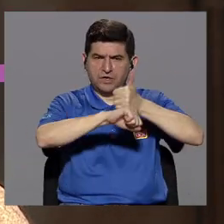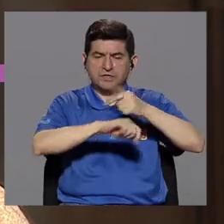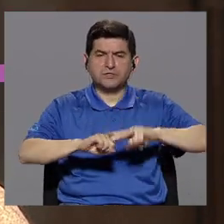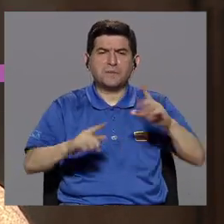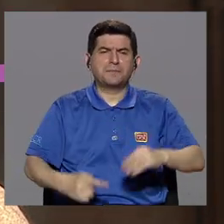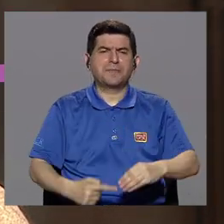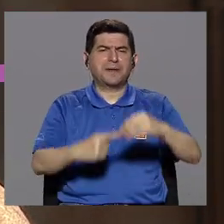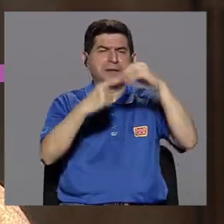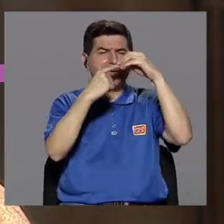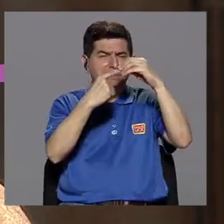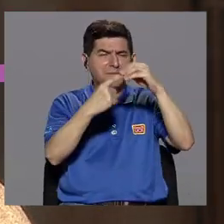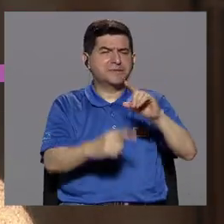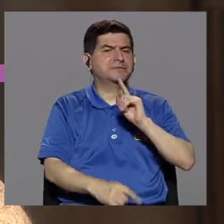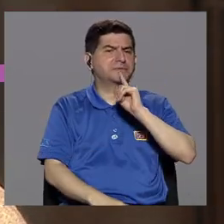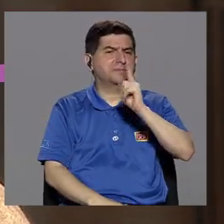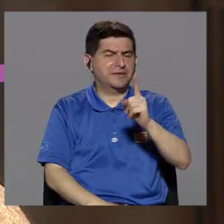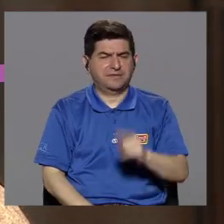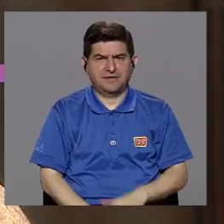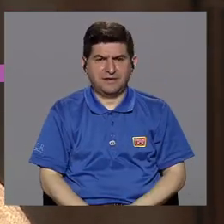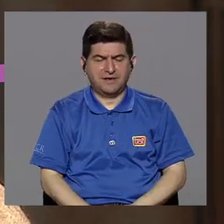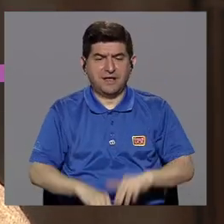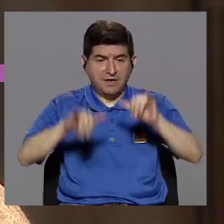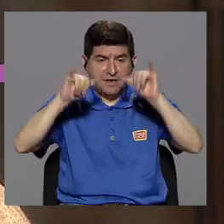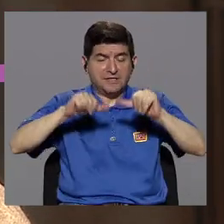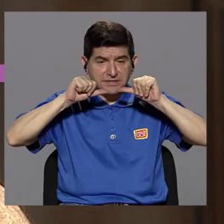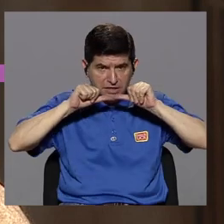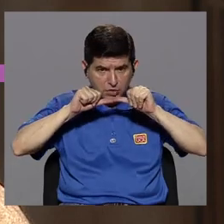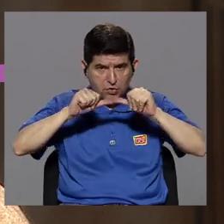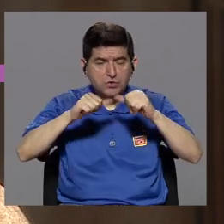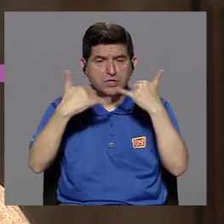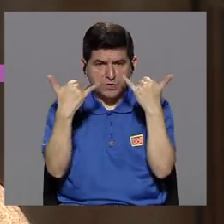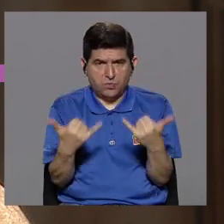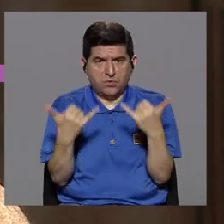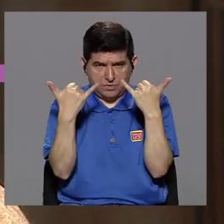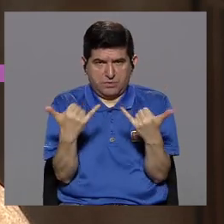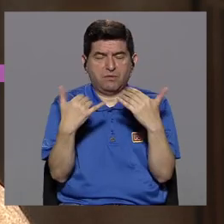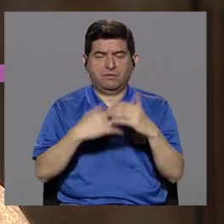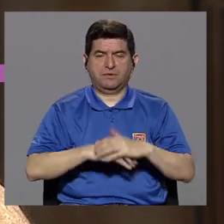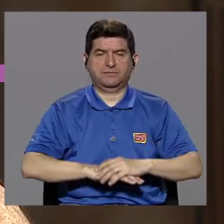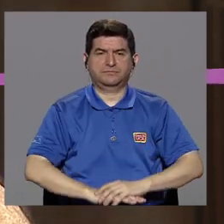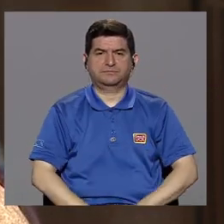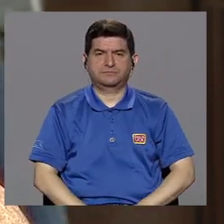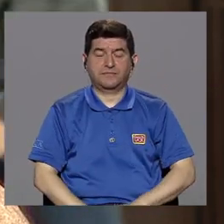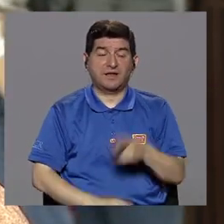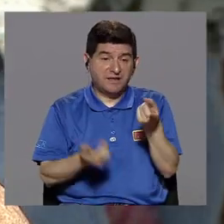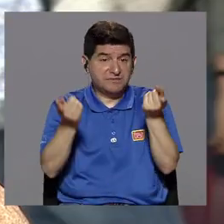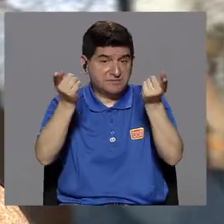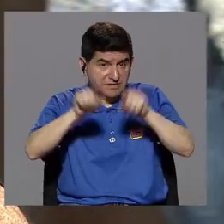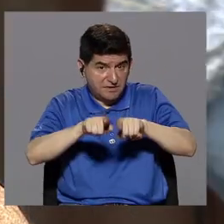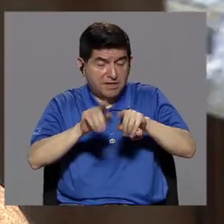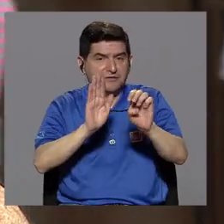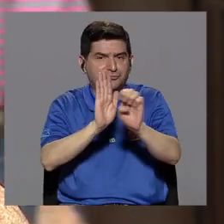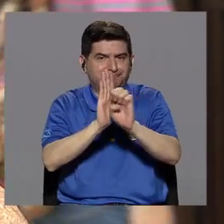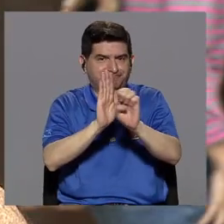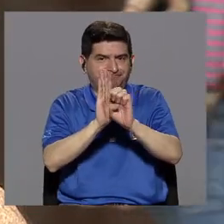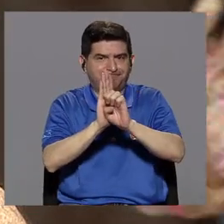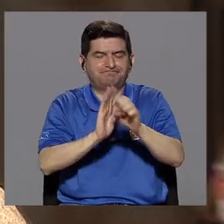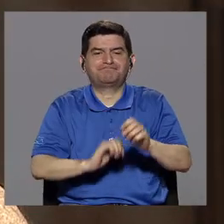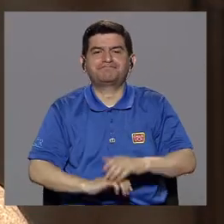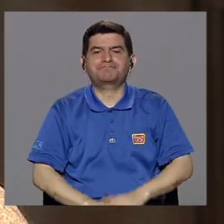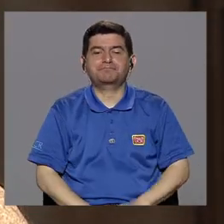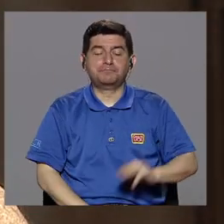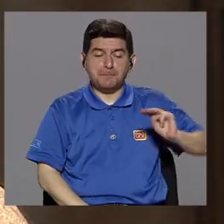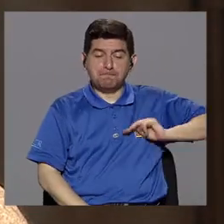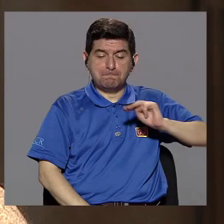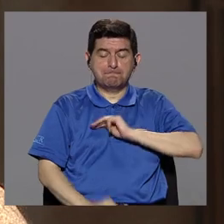voy a mencionar a aquellas que se mantienen vigentes en este momento, que serían, por ejemplo, el Ministerio de